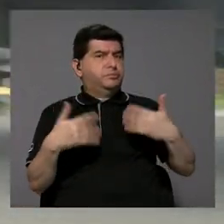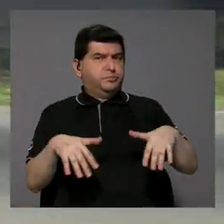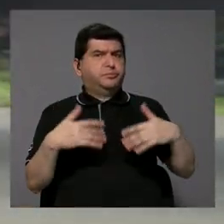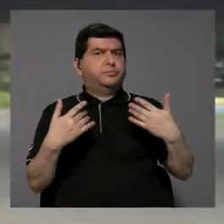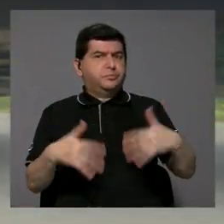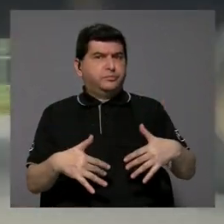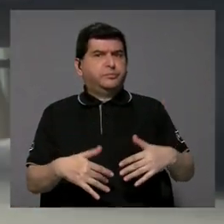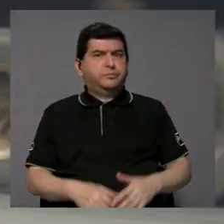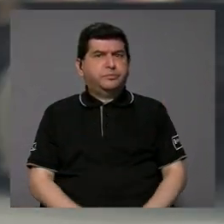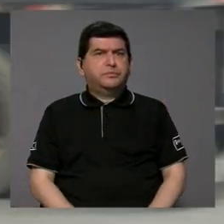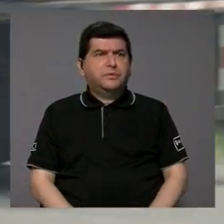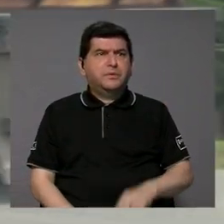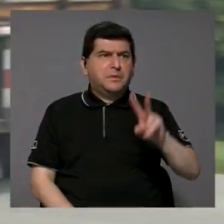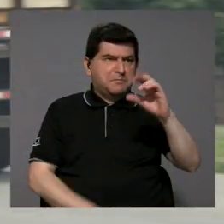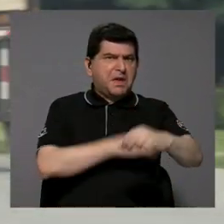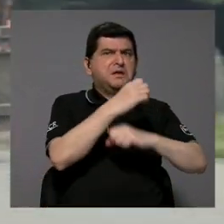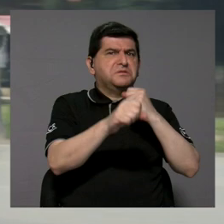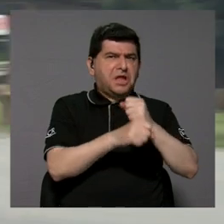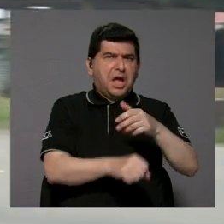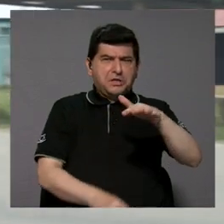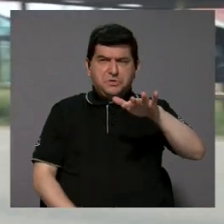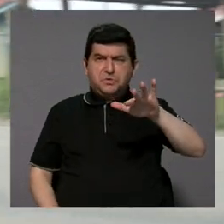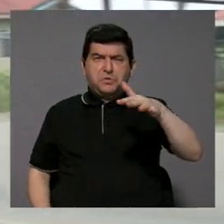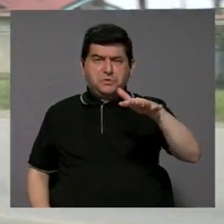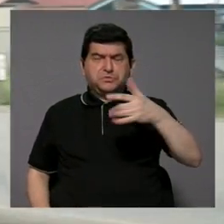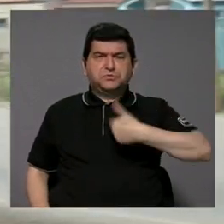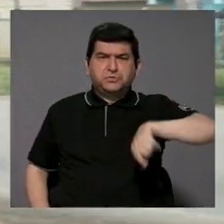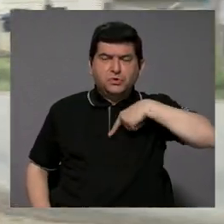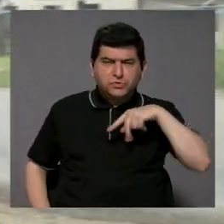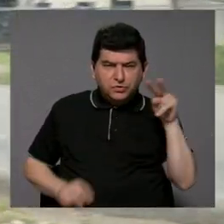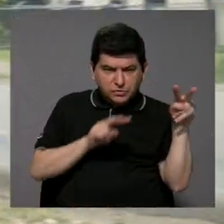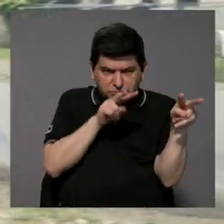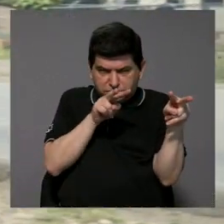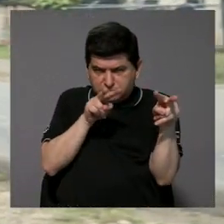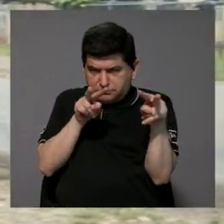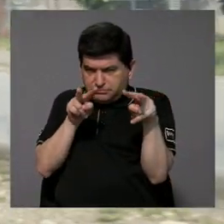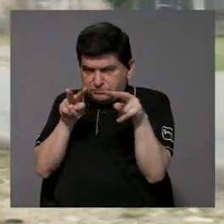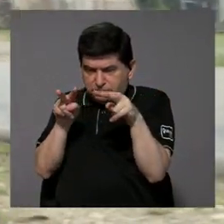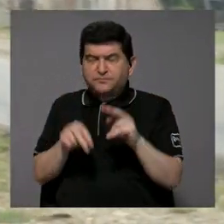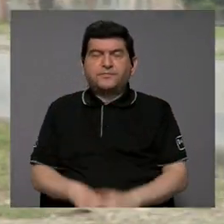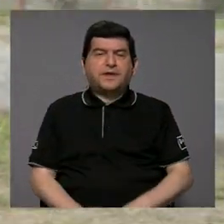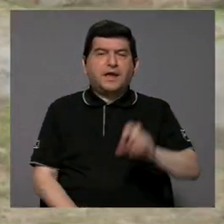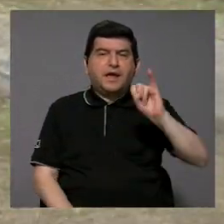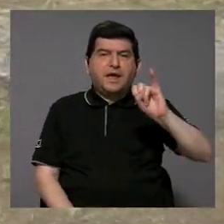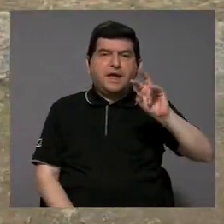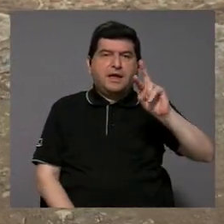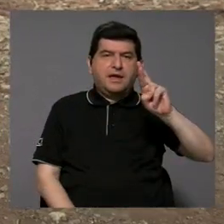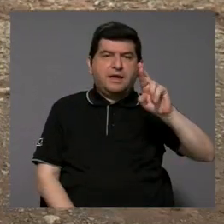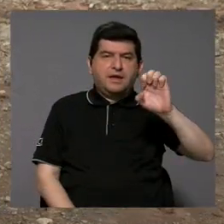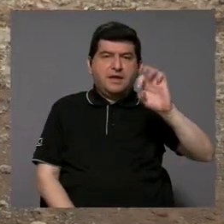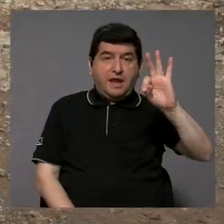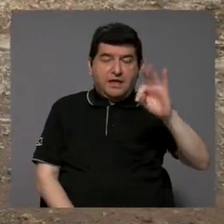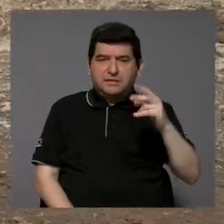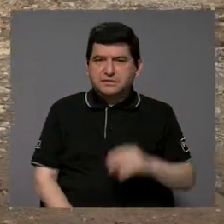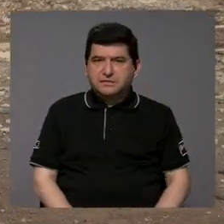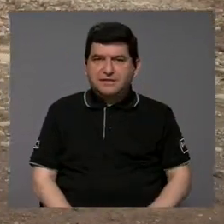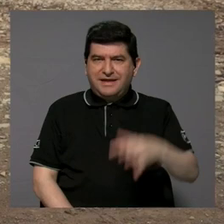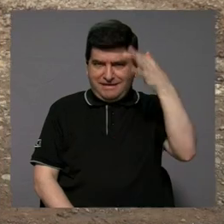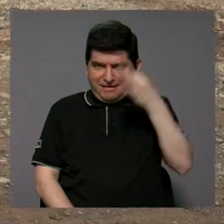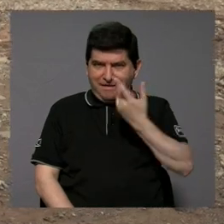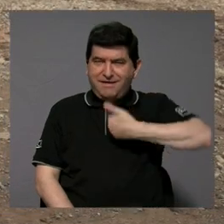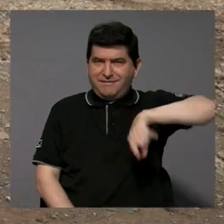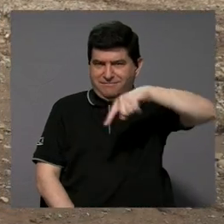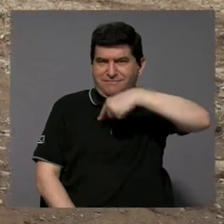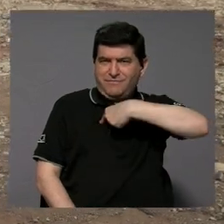un de décadas por ahí de que hemos estado observando, desde el IRET nos ha parecido que nosotros